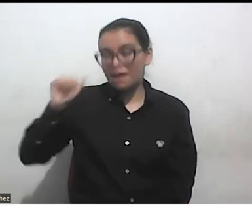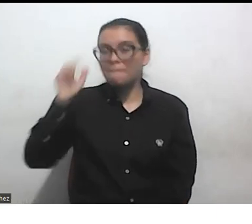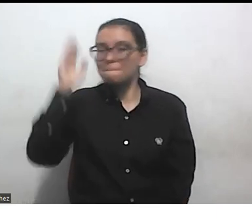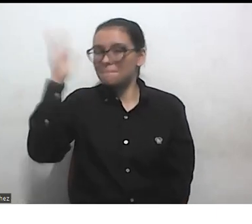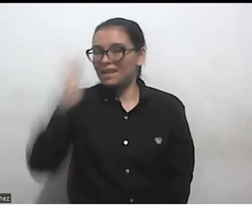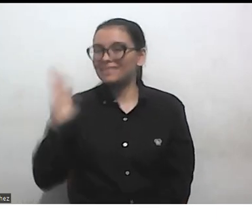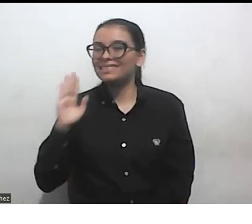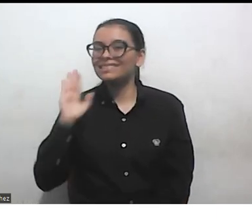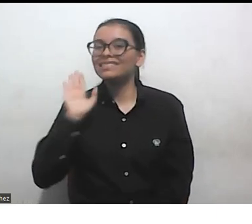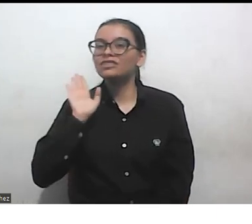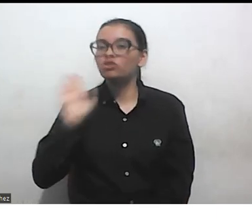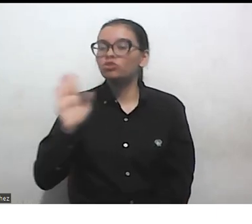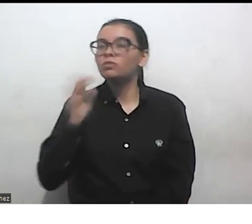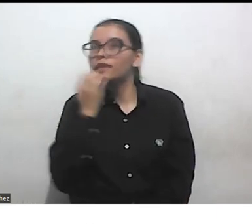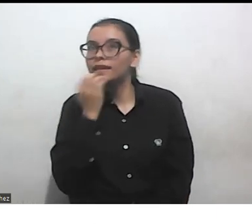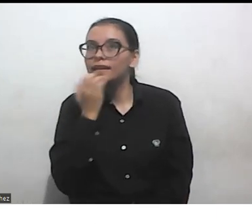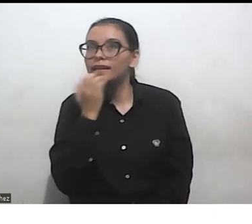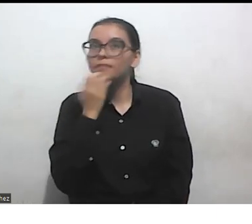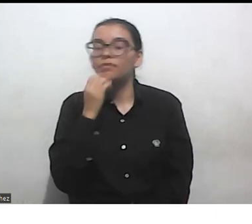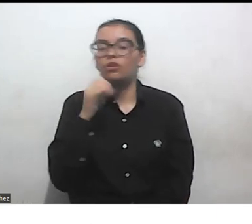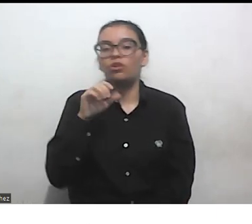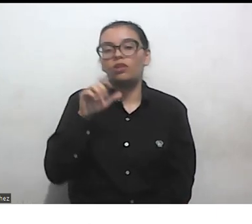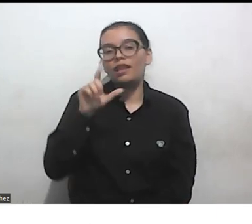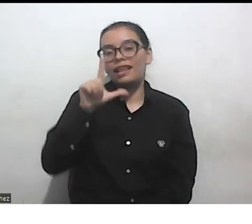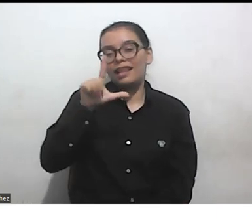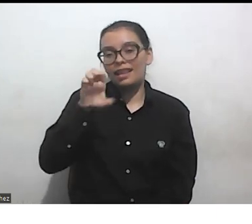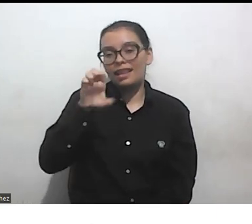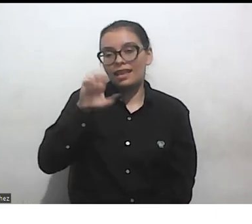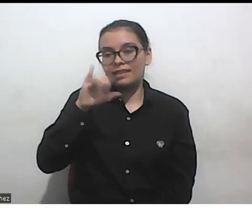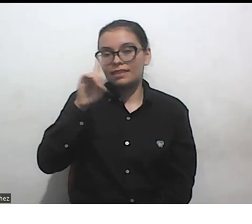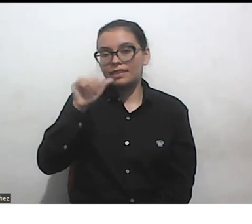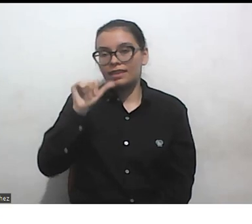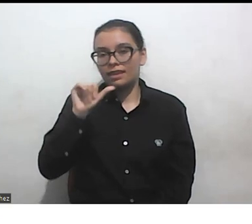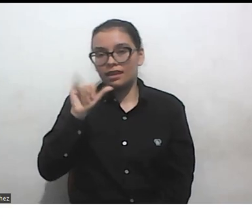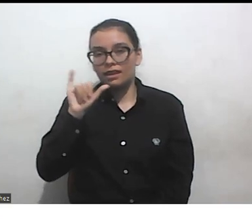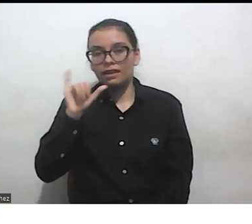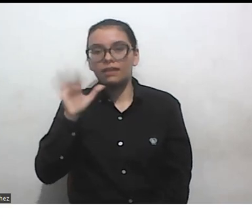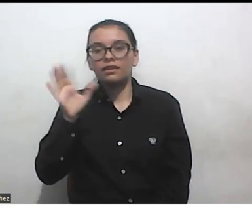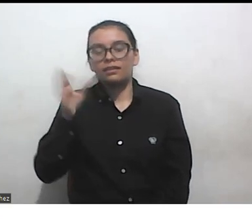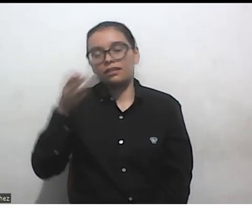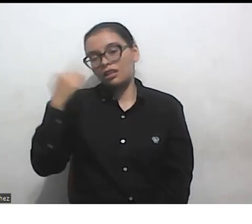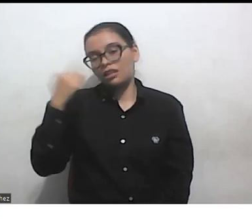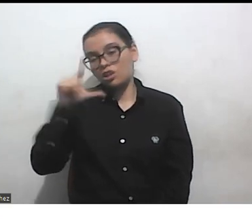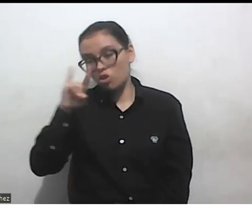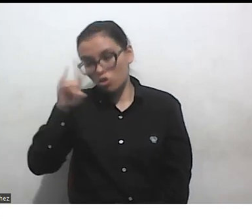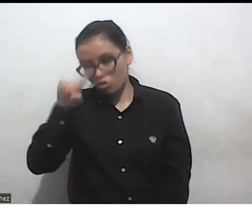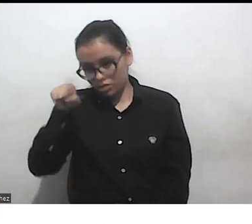por ejemplo, Lelia González, Luisa Baigos, Yurema Huernecki,